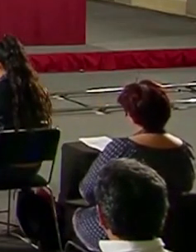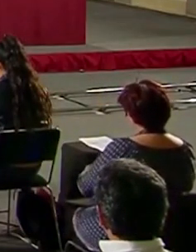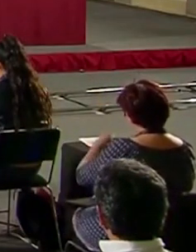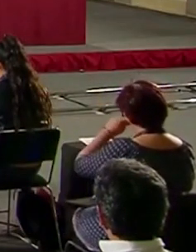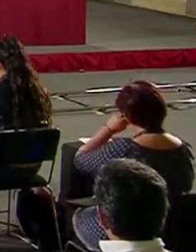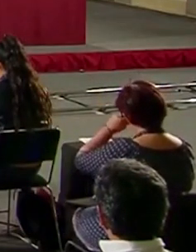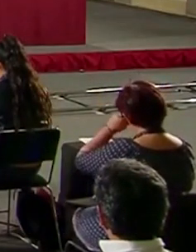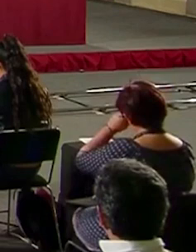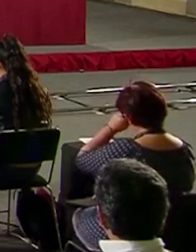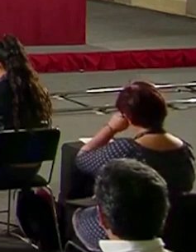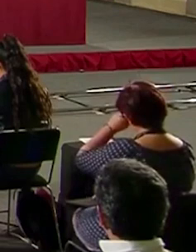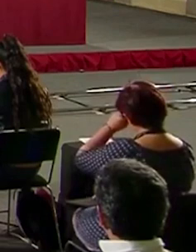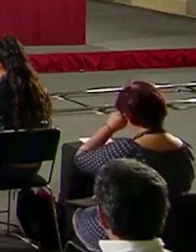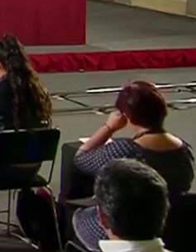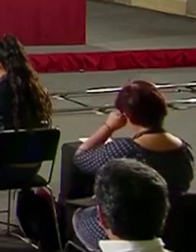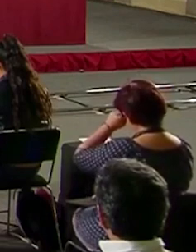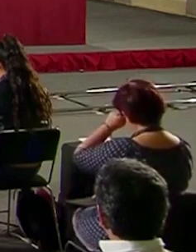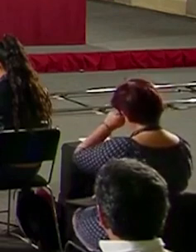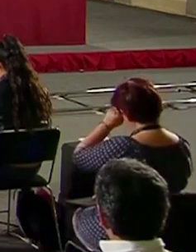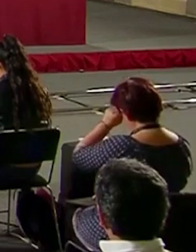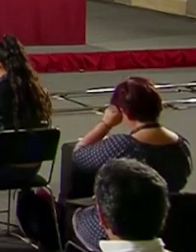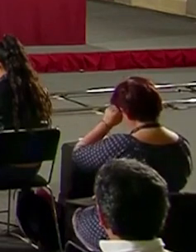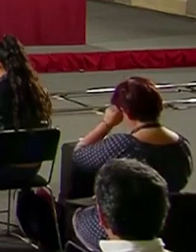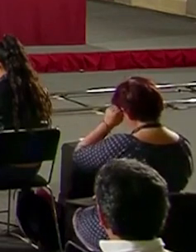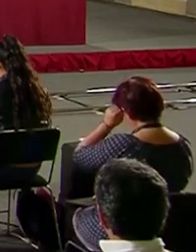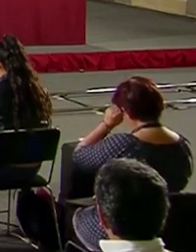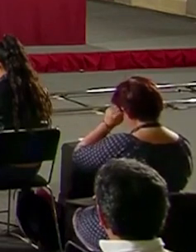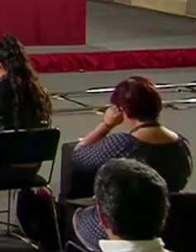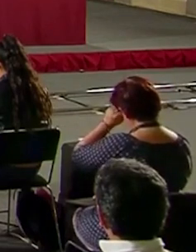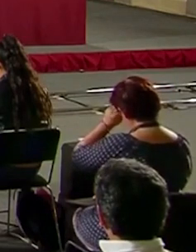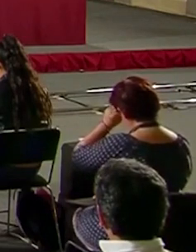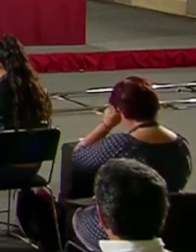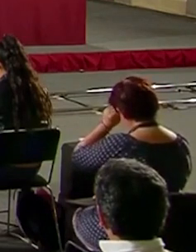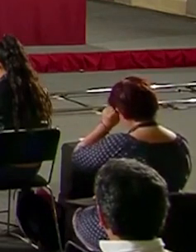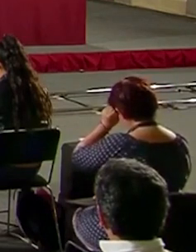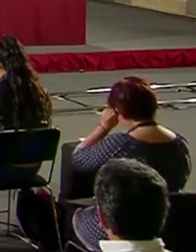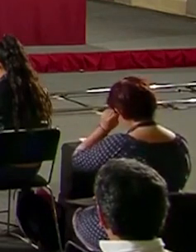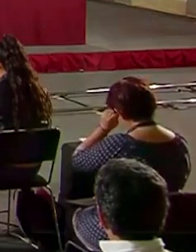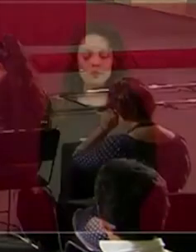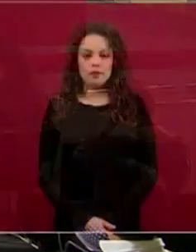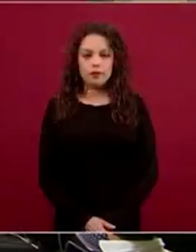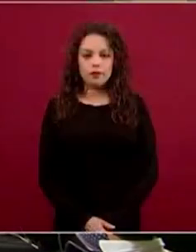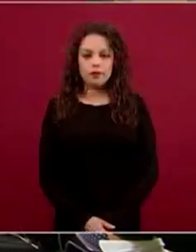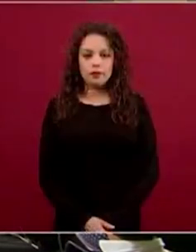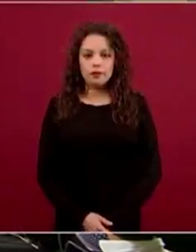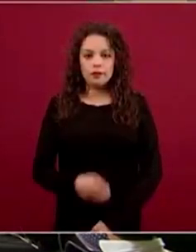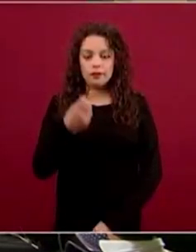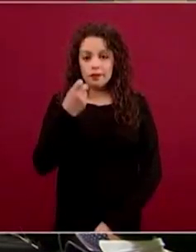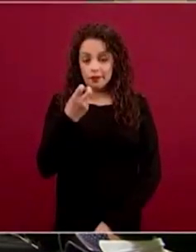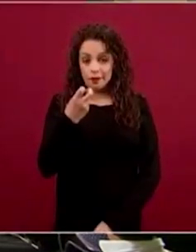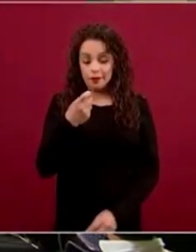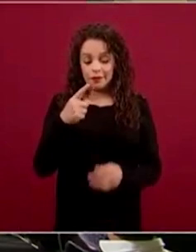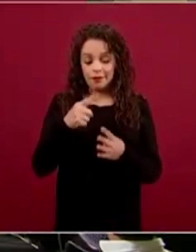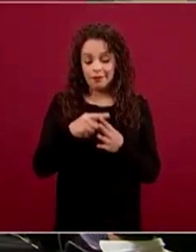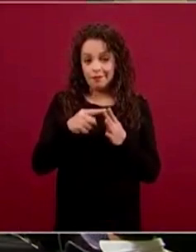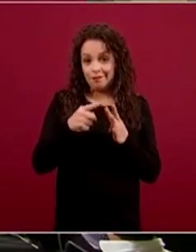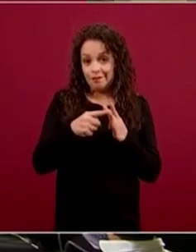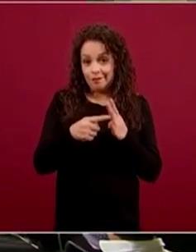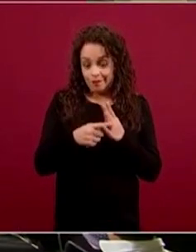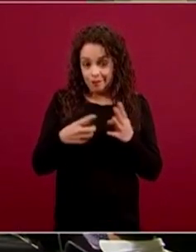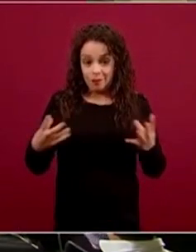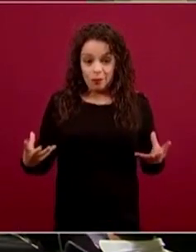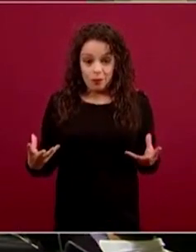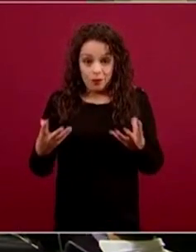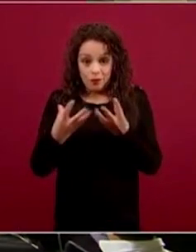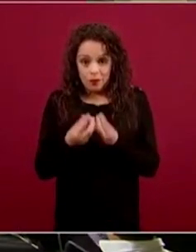del cuerpo hasta su destino final. Todos estos pilares, solamente cuando se engranan y se trabaja en conjunto,